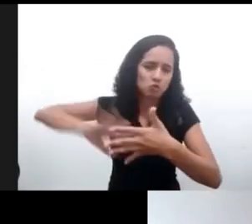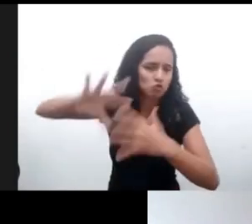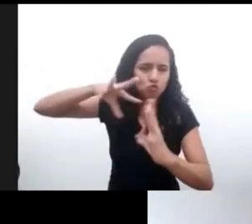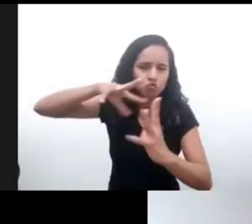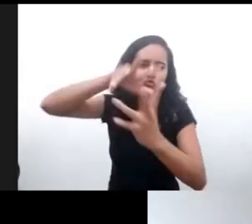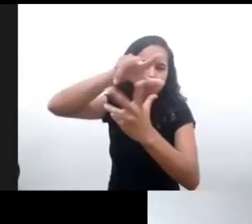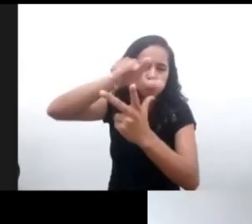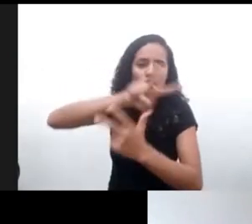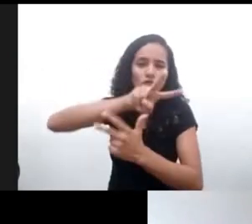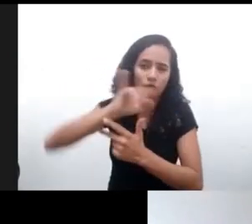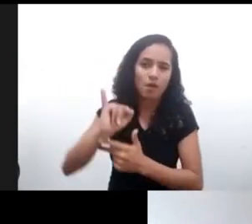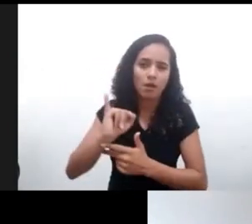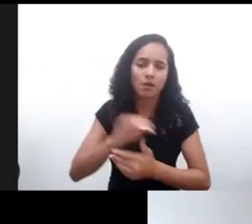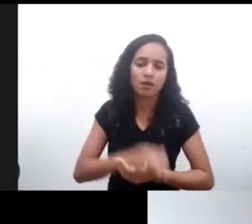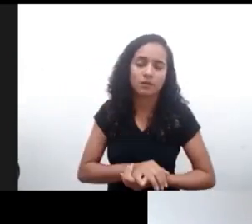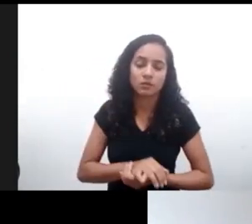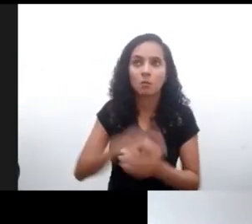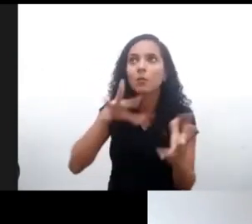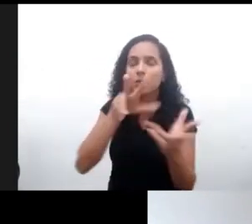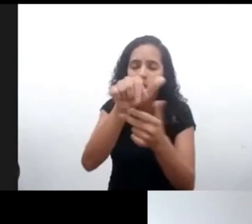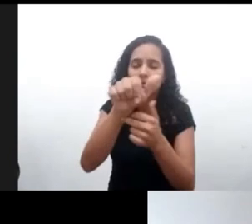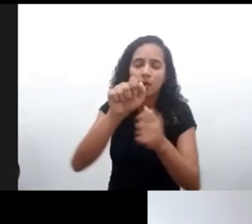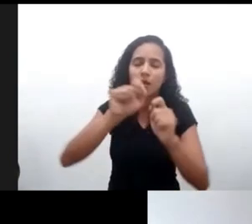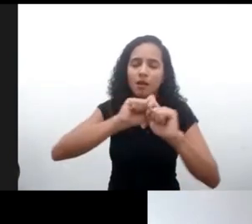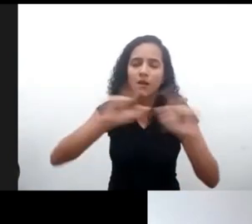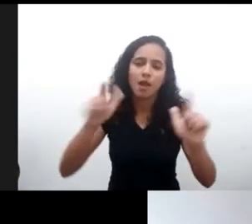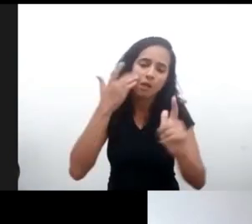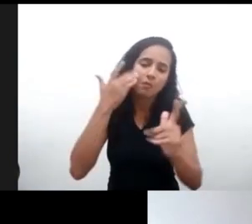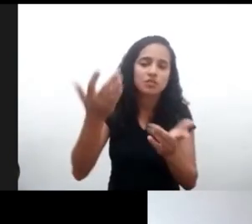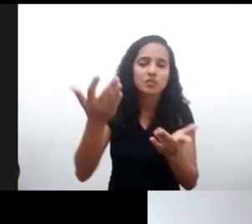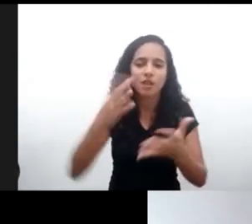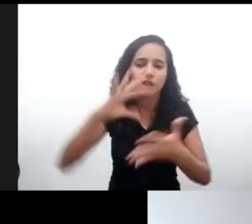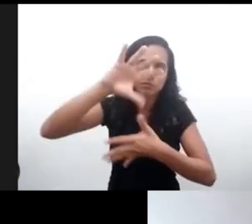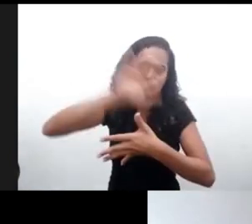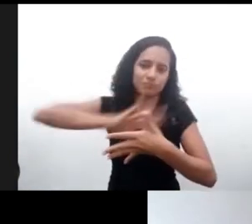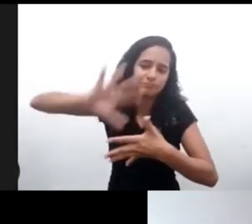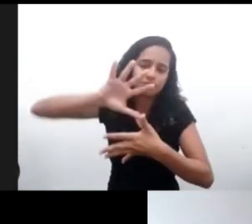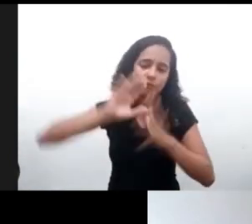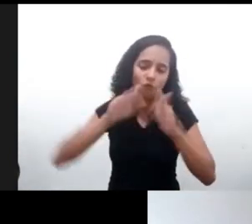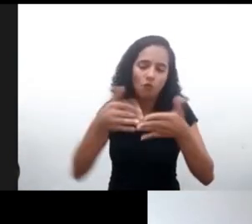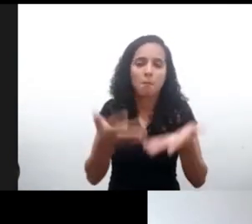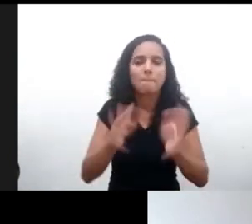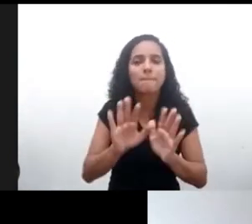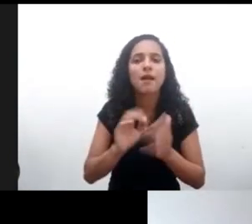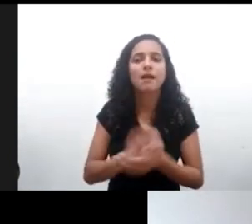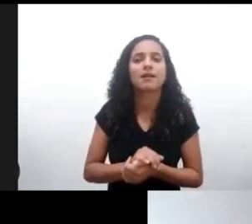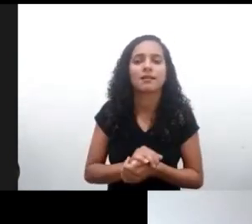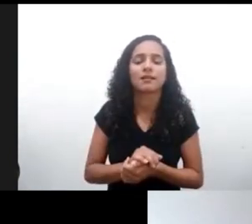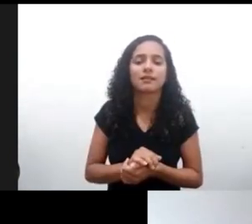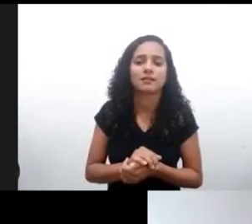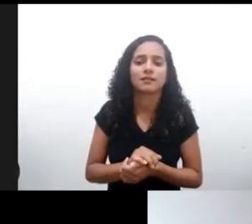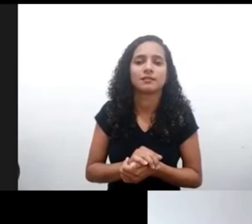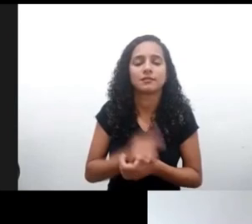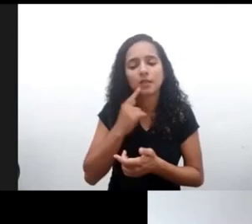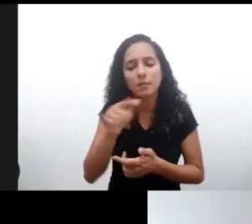y por varios motivos, y acá seguramente voy a hablar desde mi sesgo profesional del ámbito de la educación, pero en el